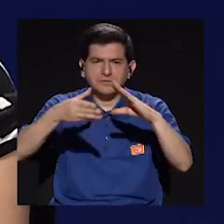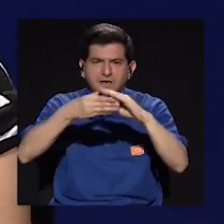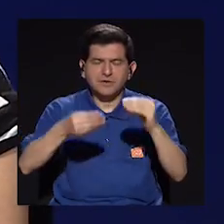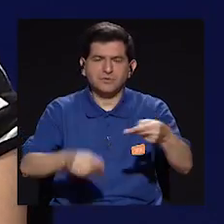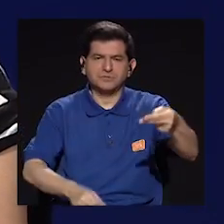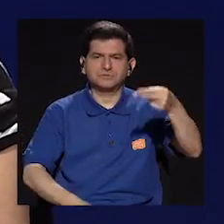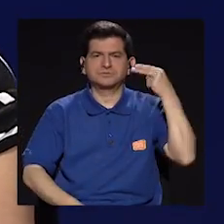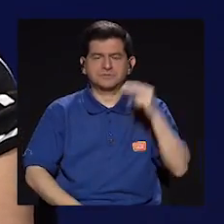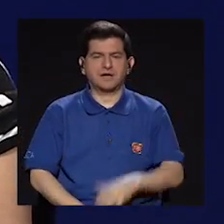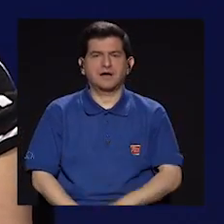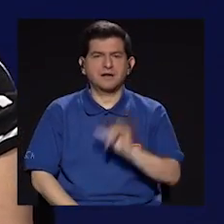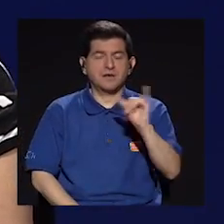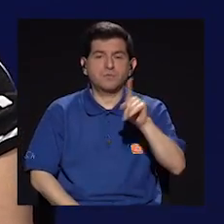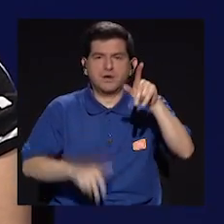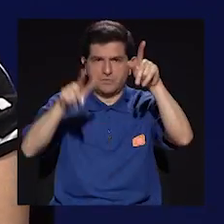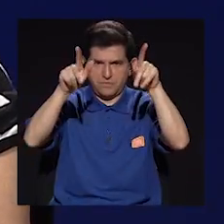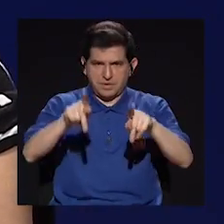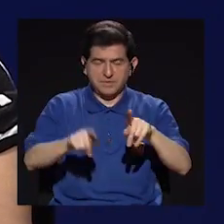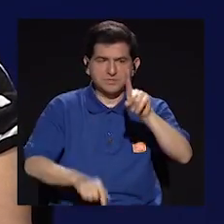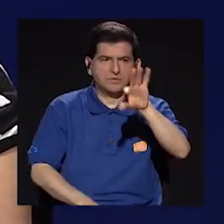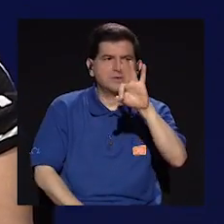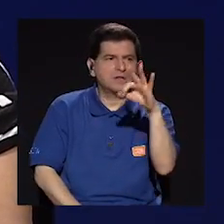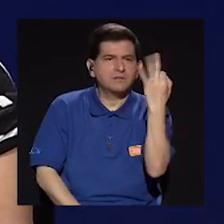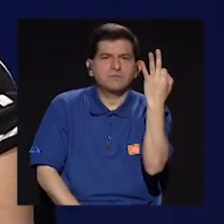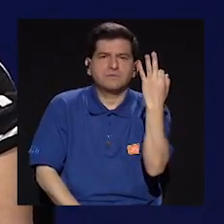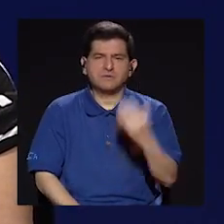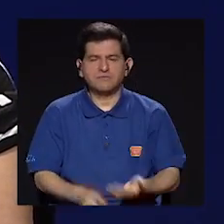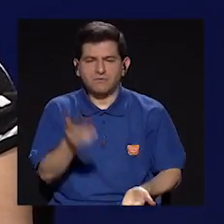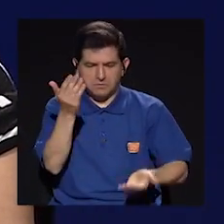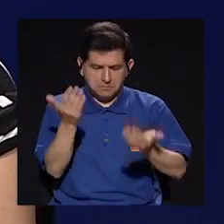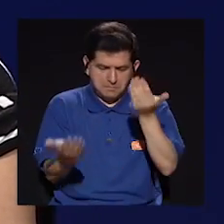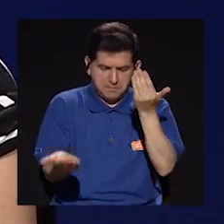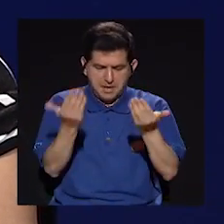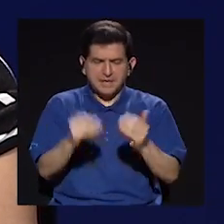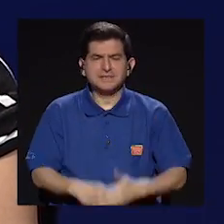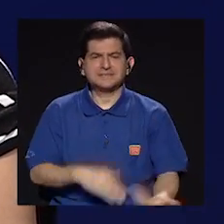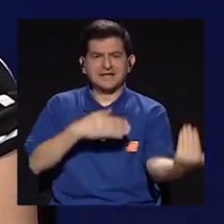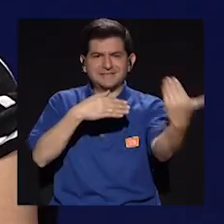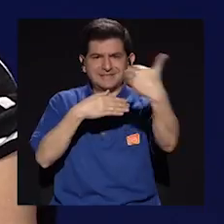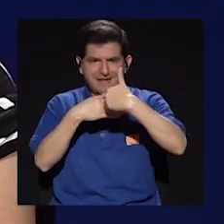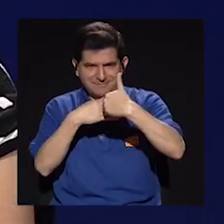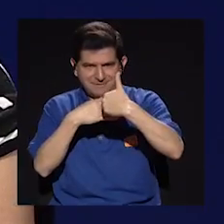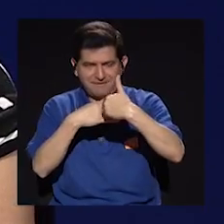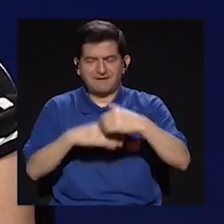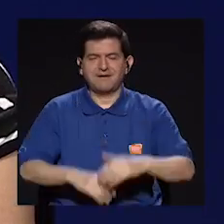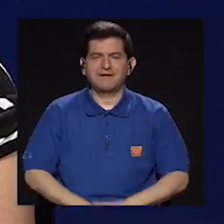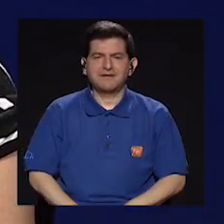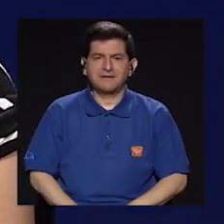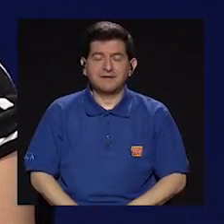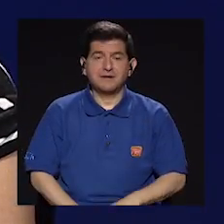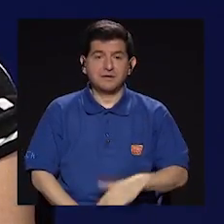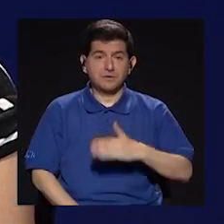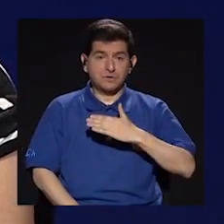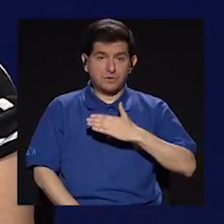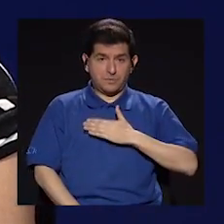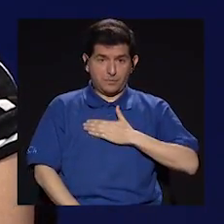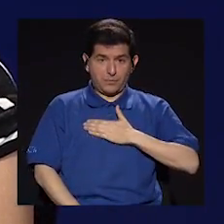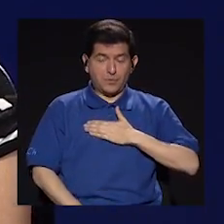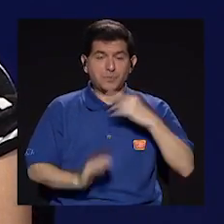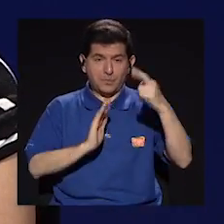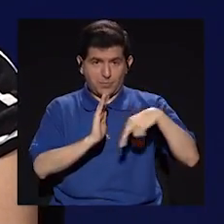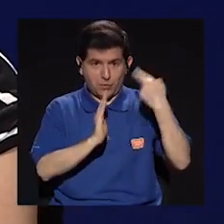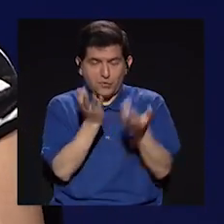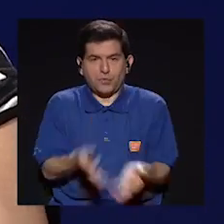contar en esta historia. Es como un personaje que de alguna manera atenta contra su